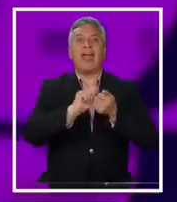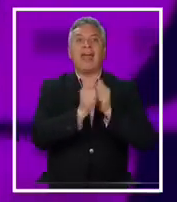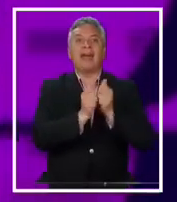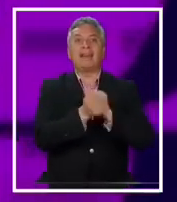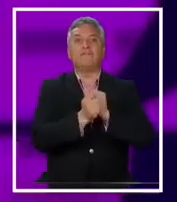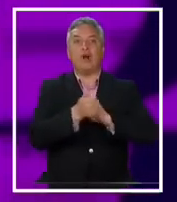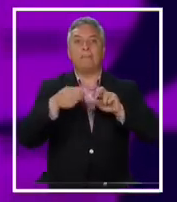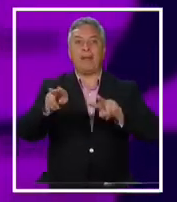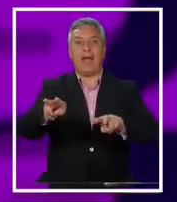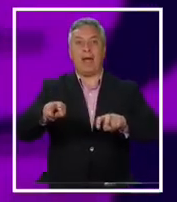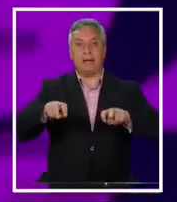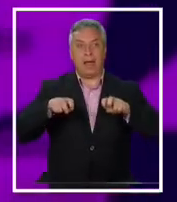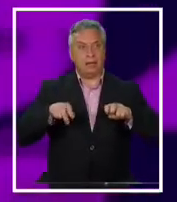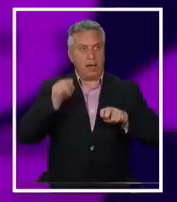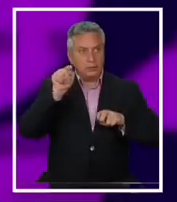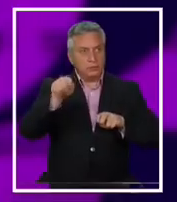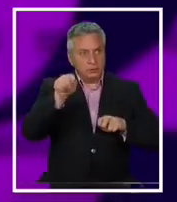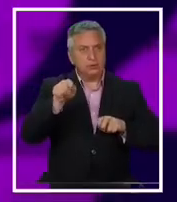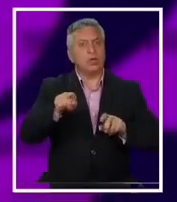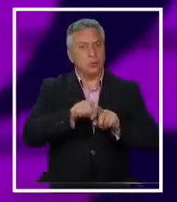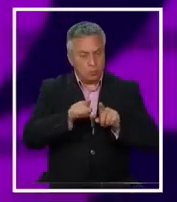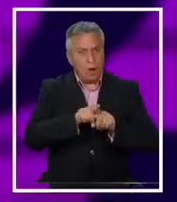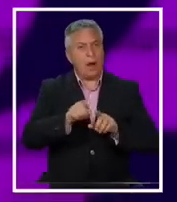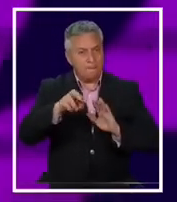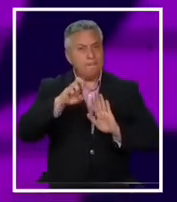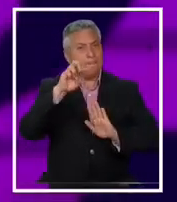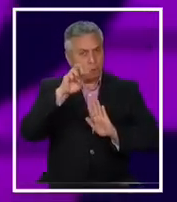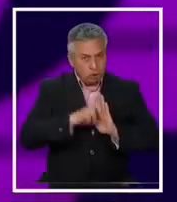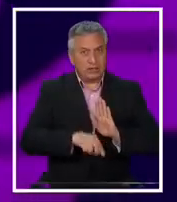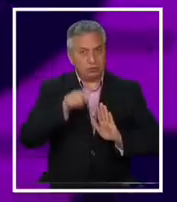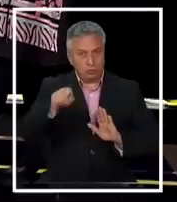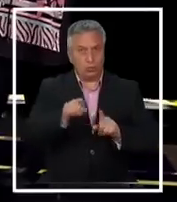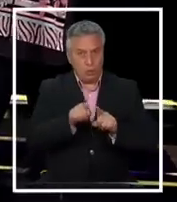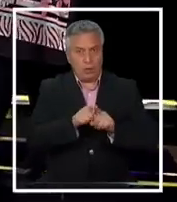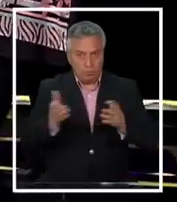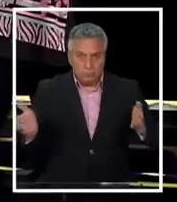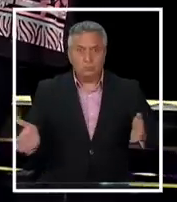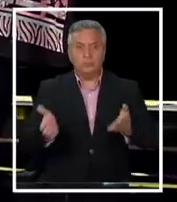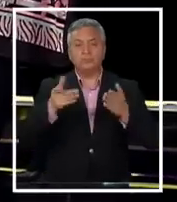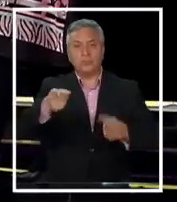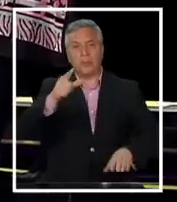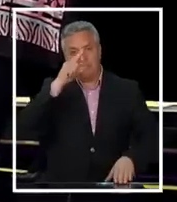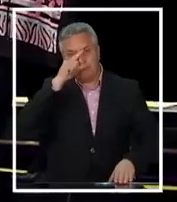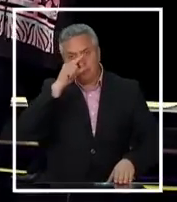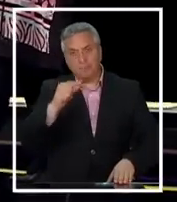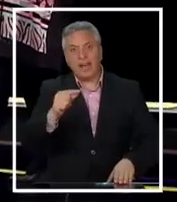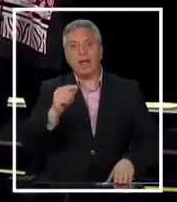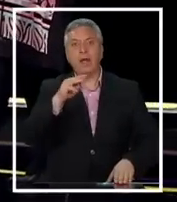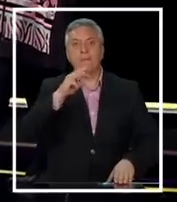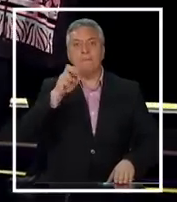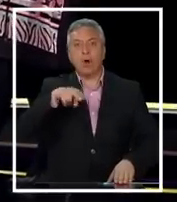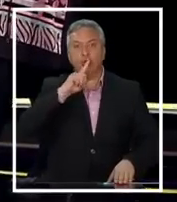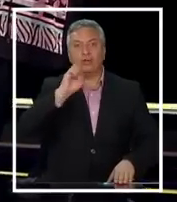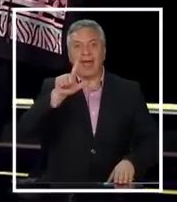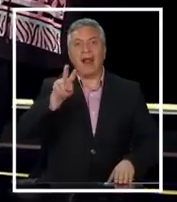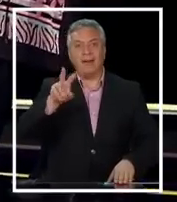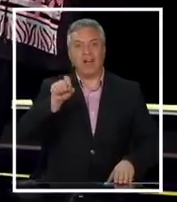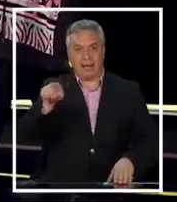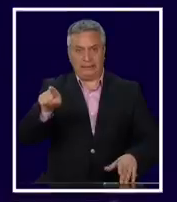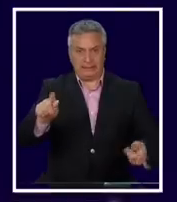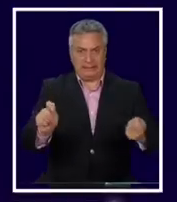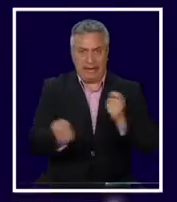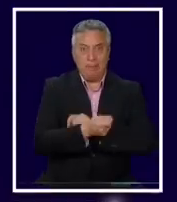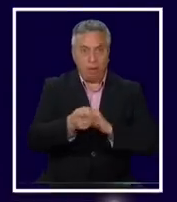por ejemplo. Chile cambió a partir de ese gran proyecto impulsado por el presidente Frei Montalva. Por lo tanto, es un partido